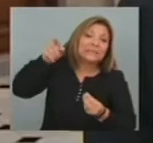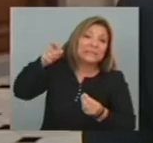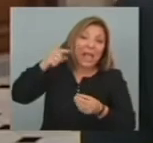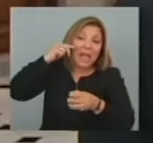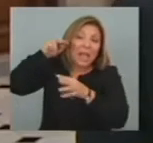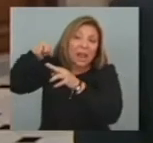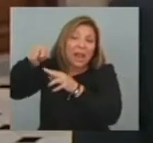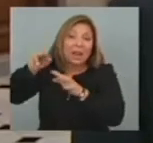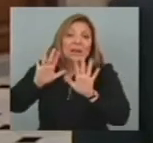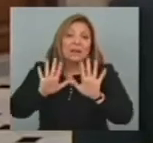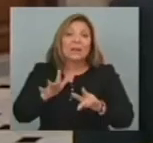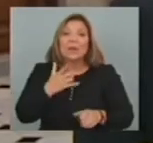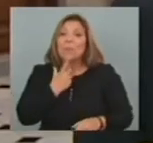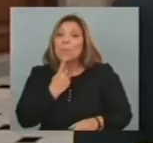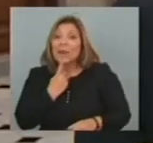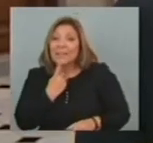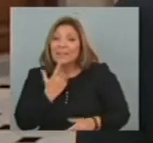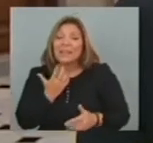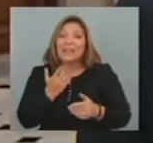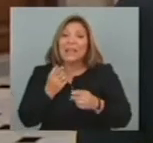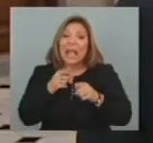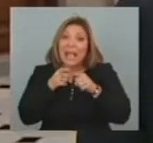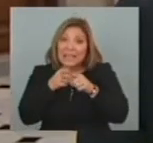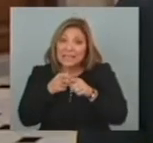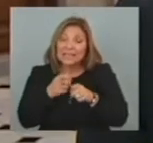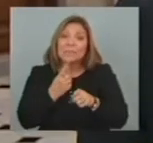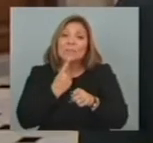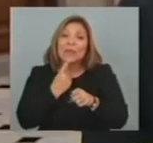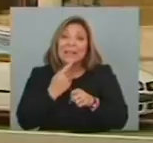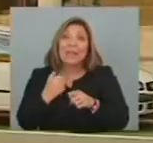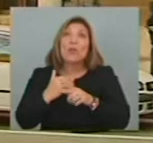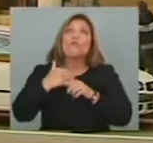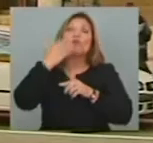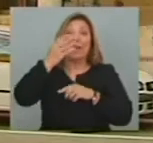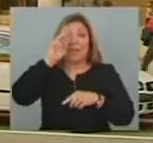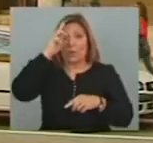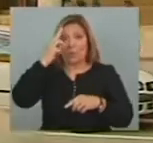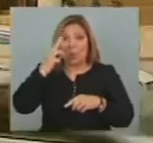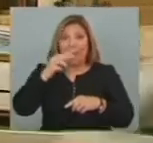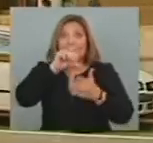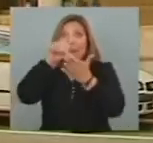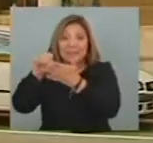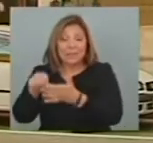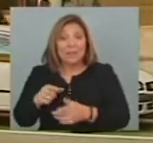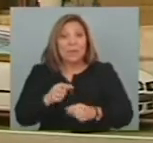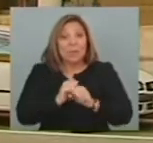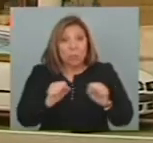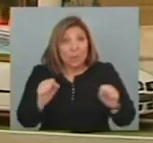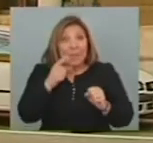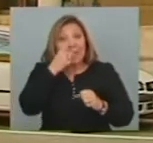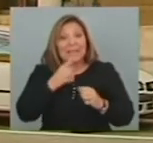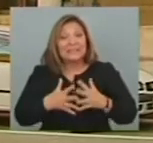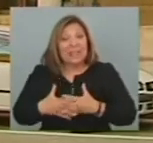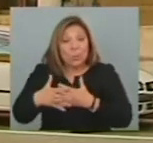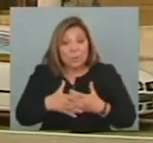En función de esta política O de este eje Que es la política exterior del Uruguay Ante la posibilidad de que los Estados Unidos Y sus aliados